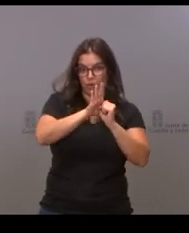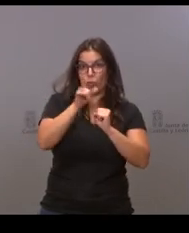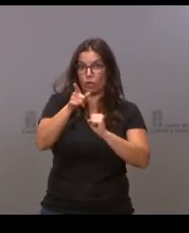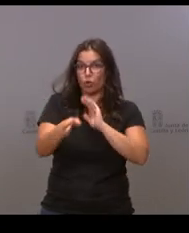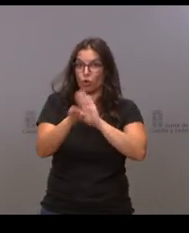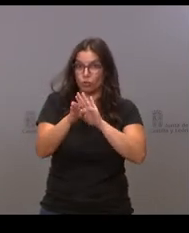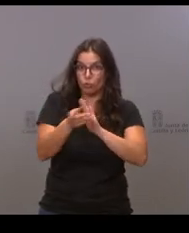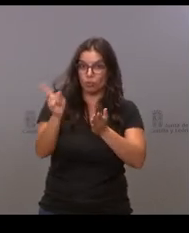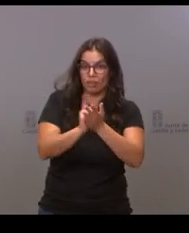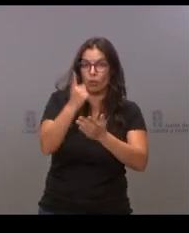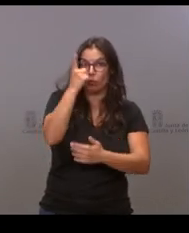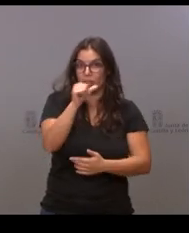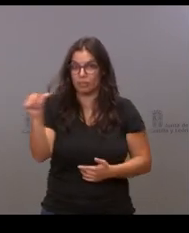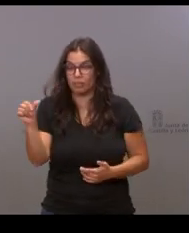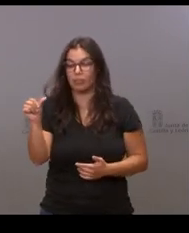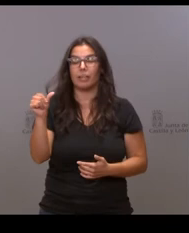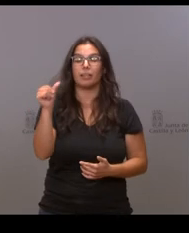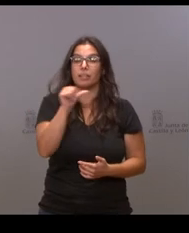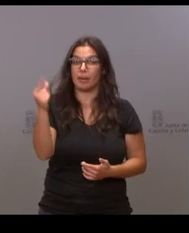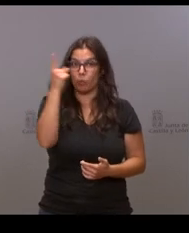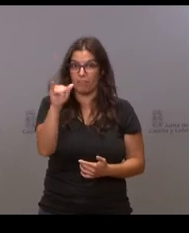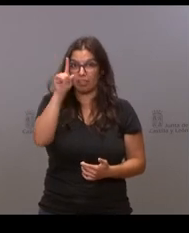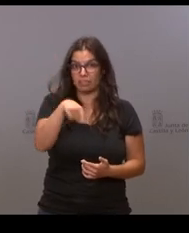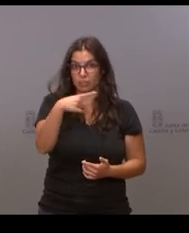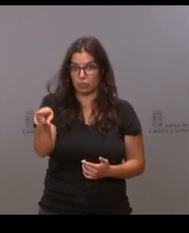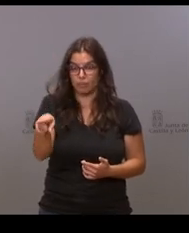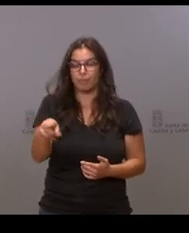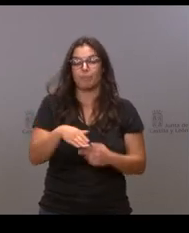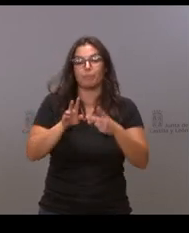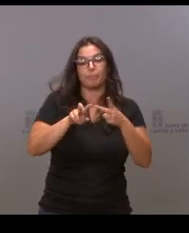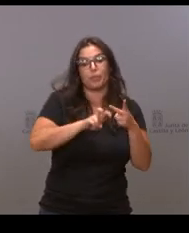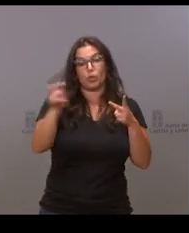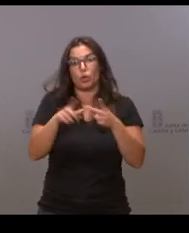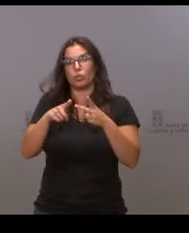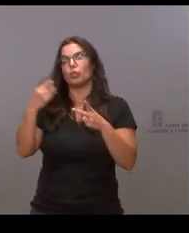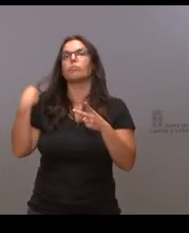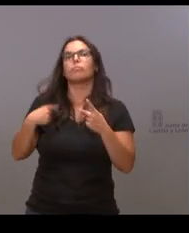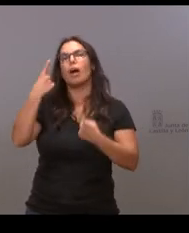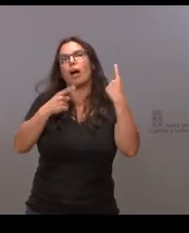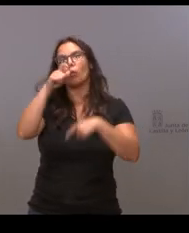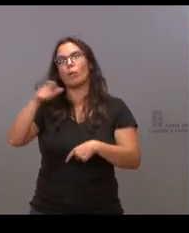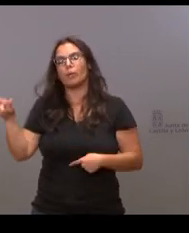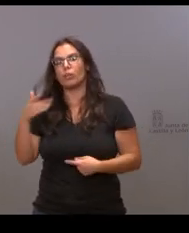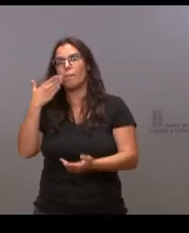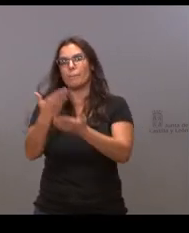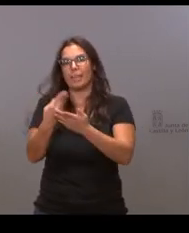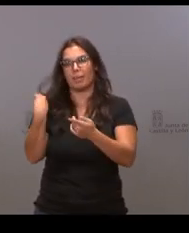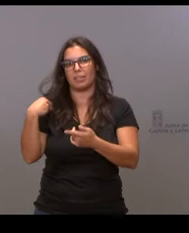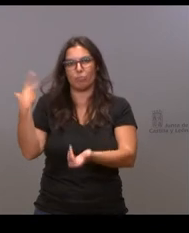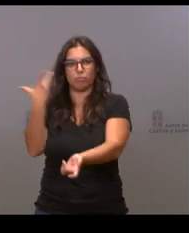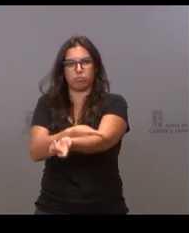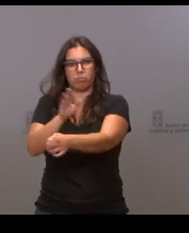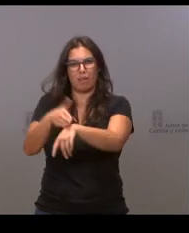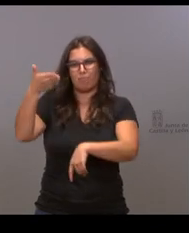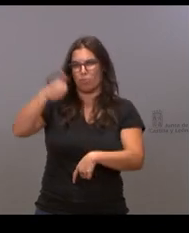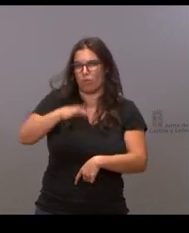Luego, no sé si sabe si ha pedido alguien la eutanasia con esta nueva ley que aprobaron y otras dos preguntas